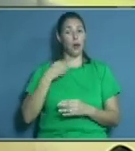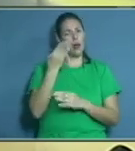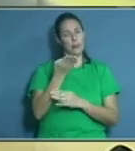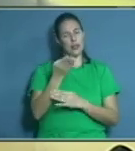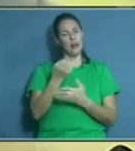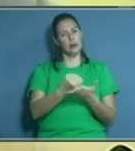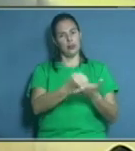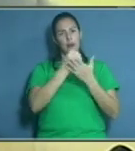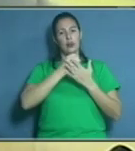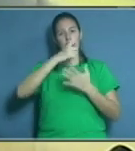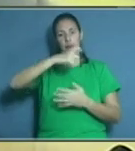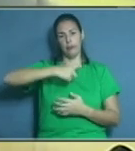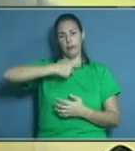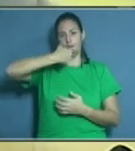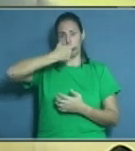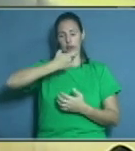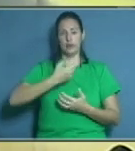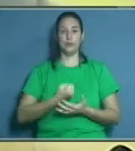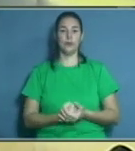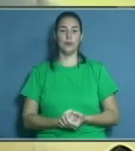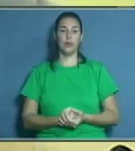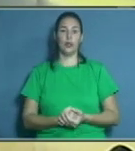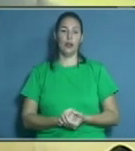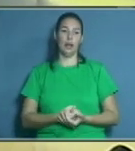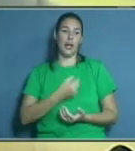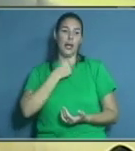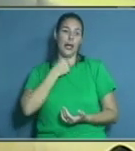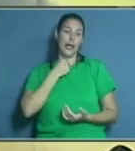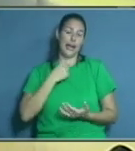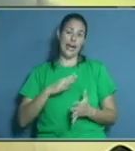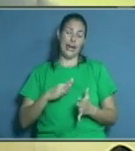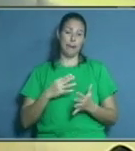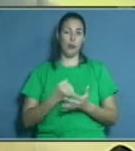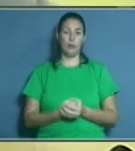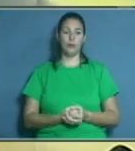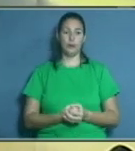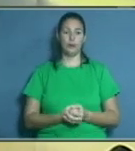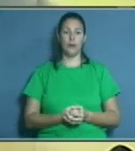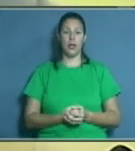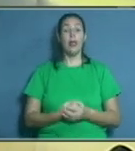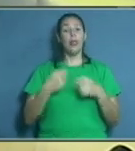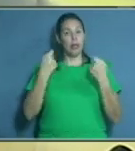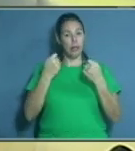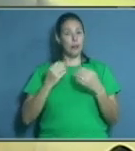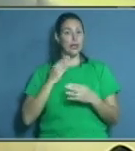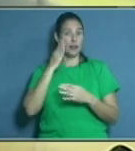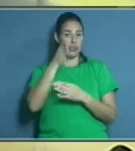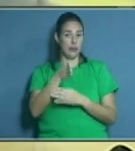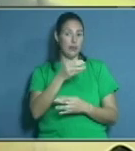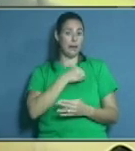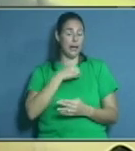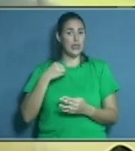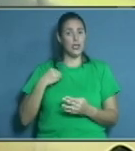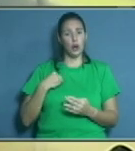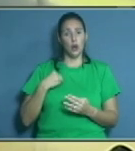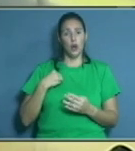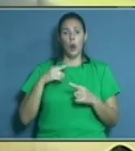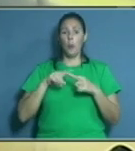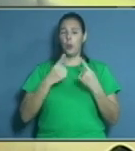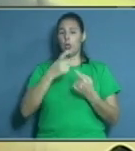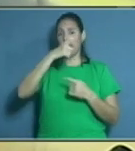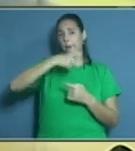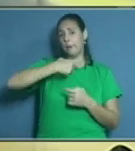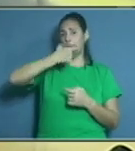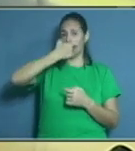de que sea necesario. O sea, no resistirse a utilizar este tipo de mecanismos,